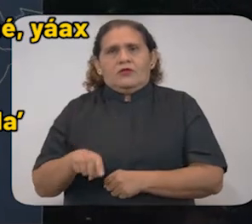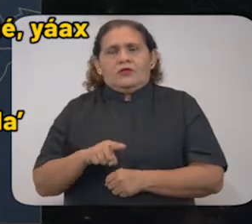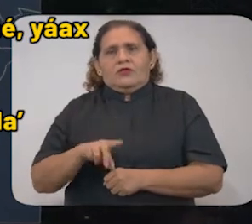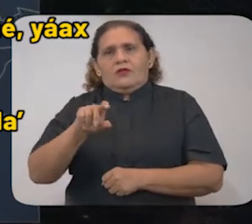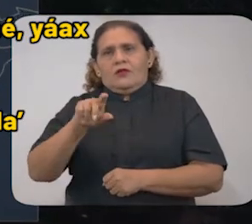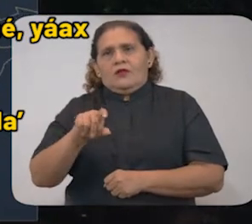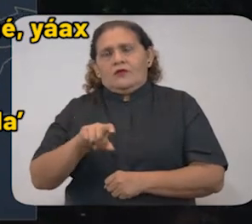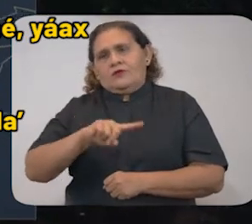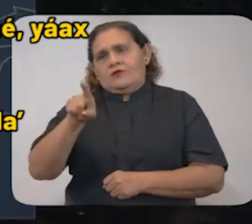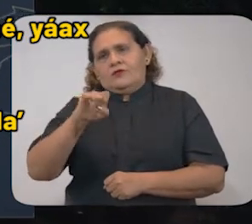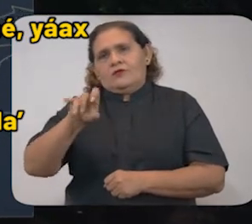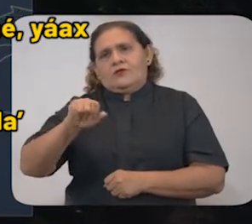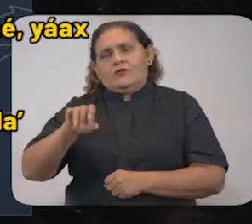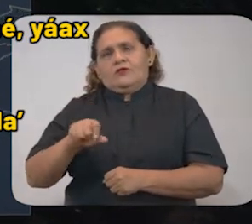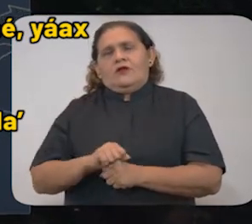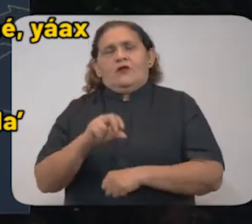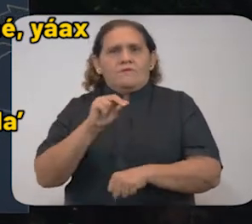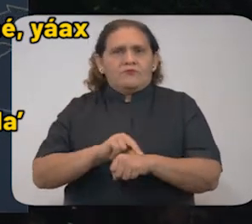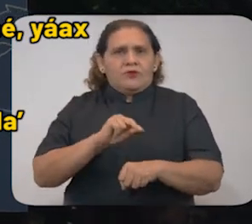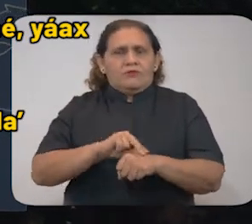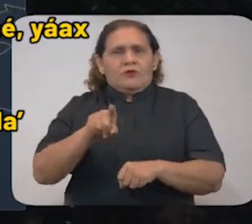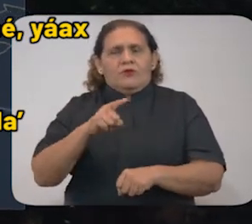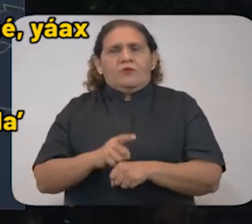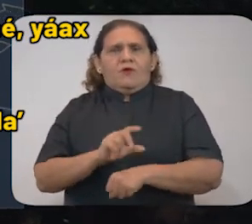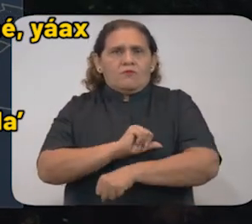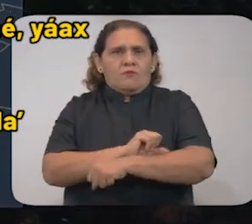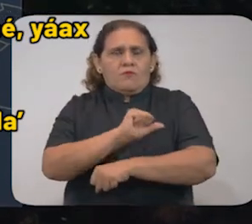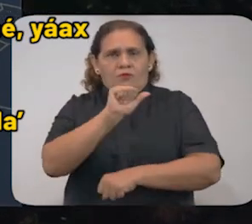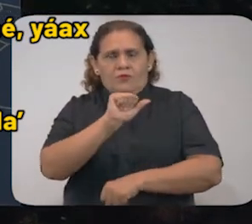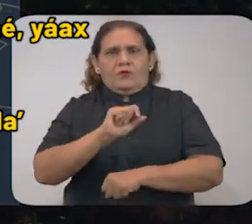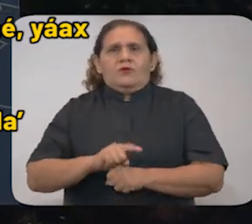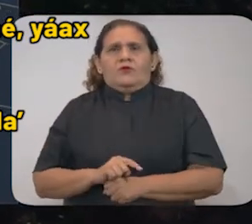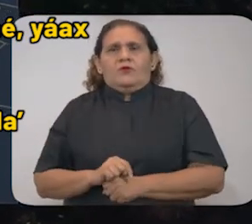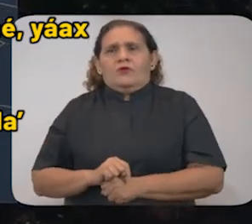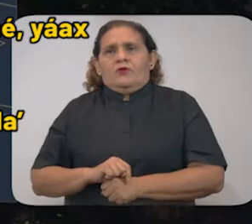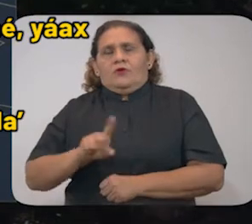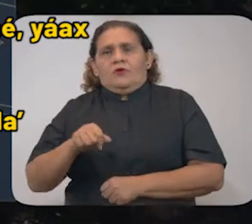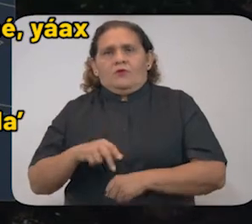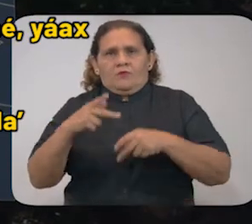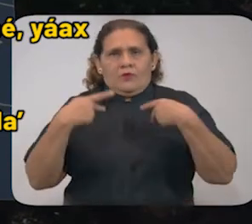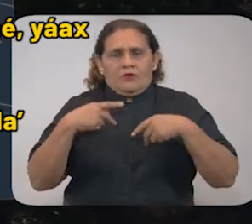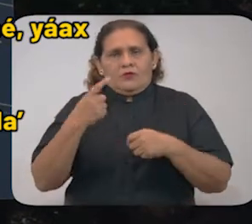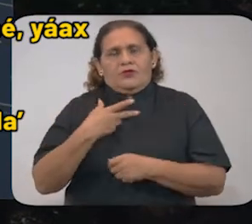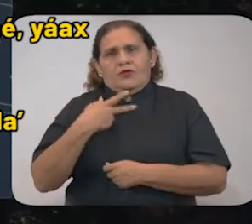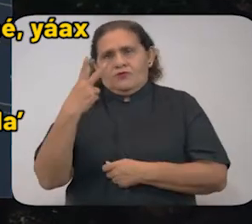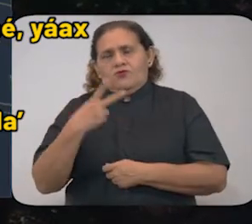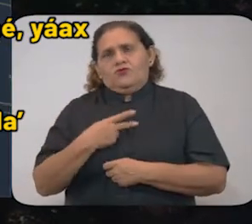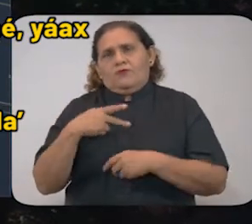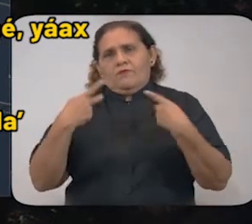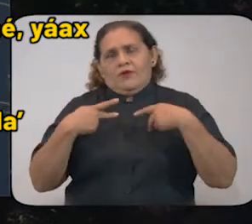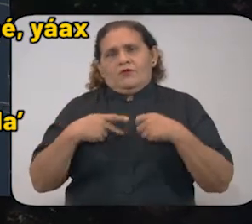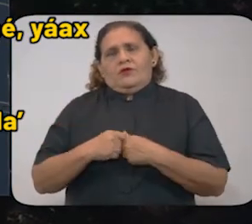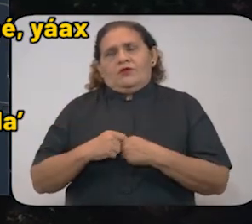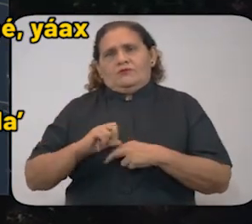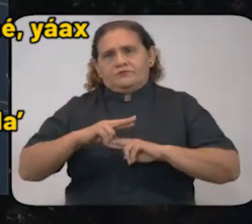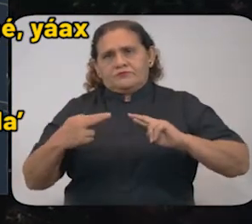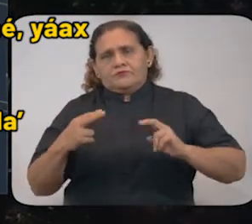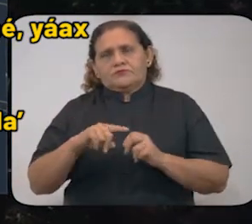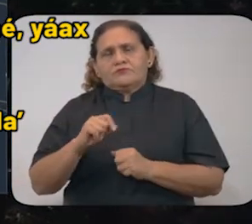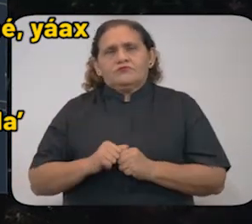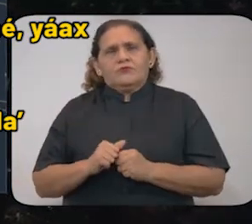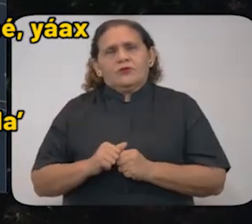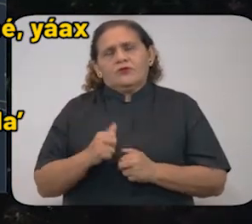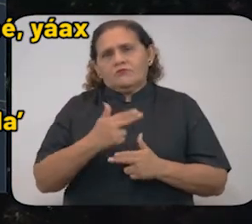Sinanché, con antecedentes médicos de inmunosupresión y EPOC. El paciente convivía con dos contactos, los cuales hasta el